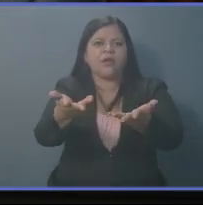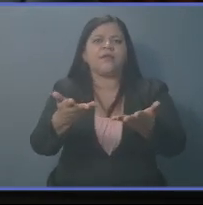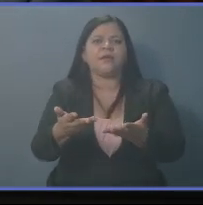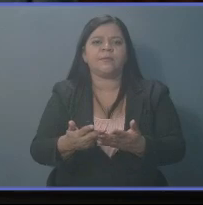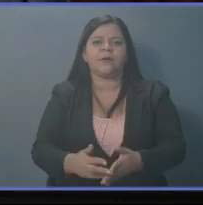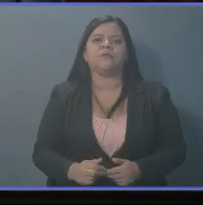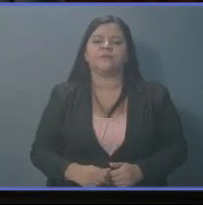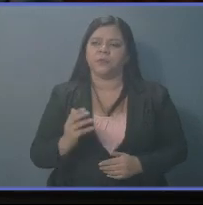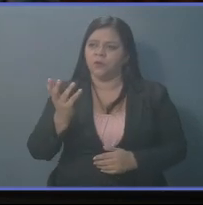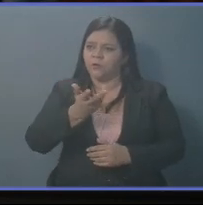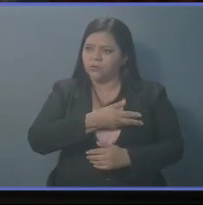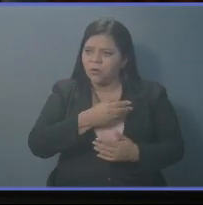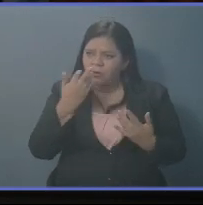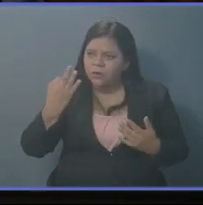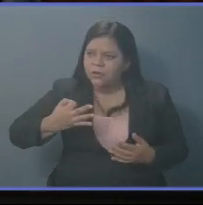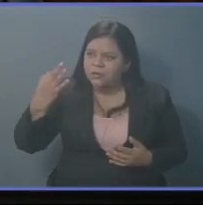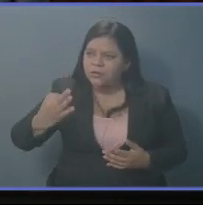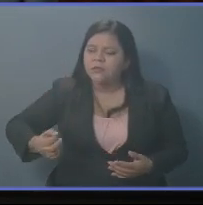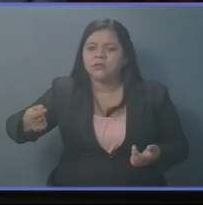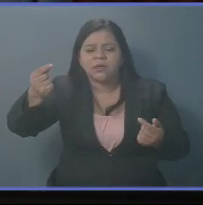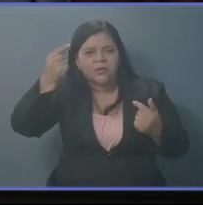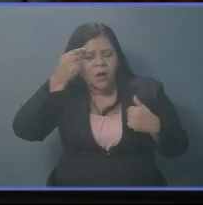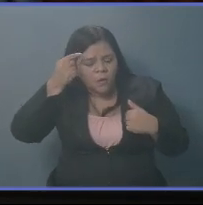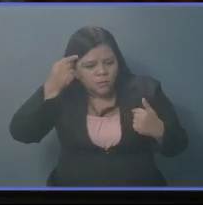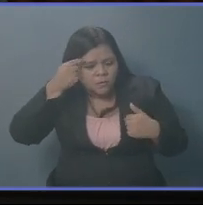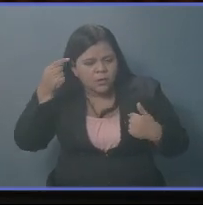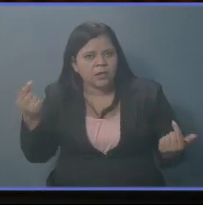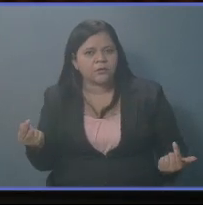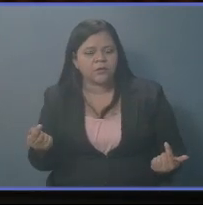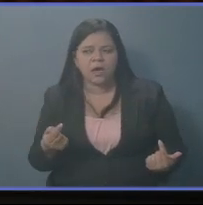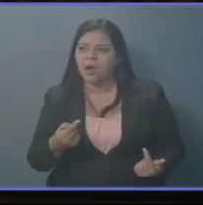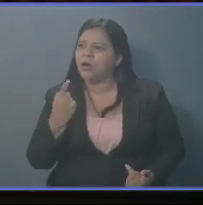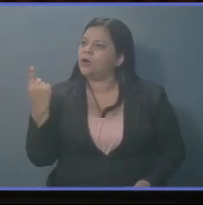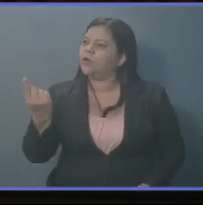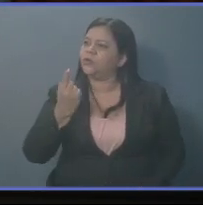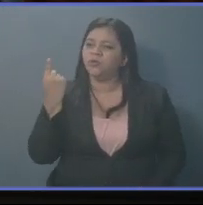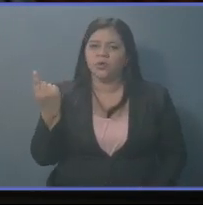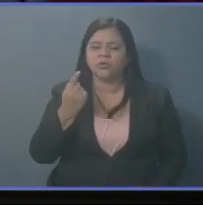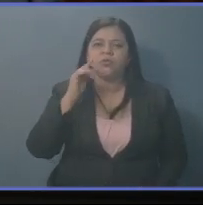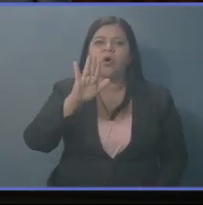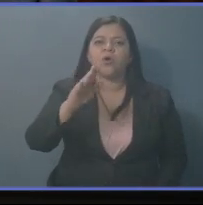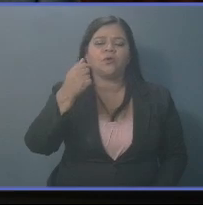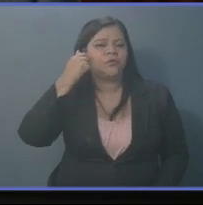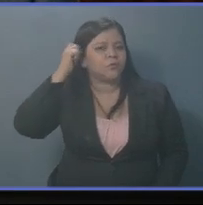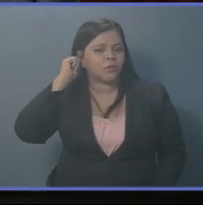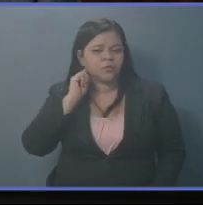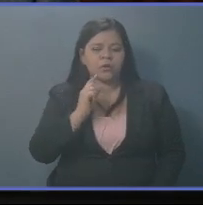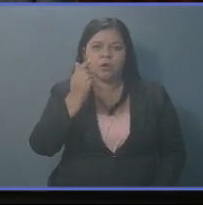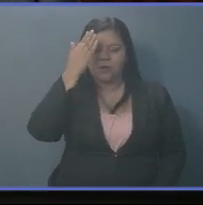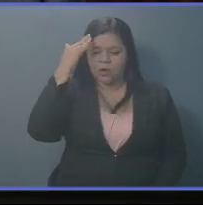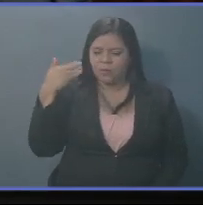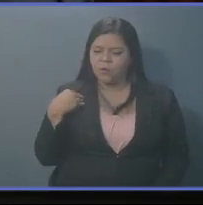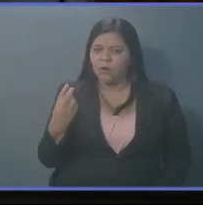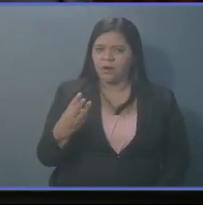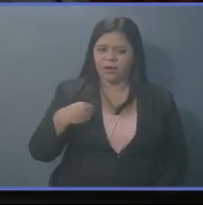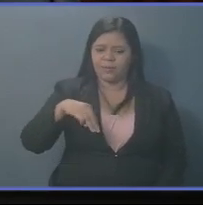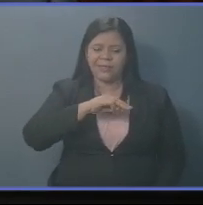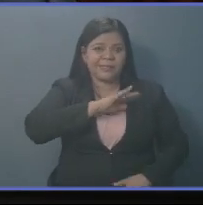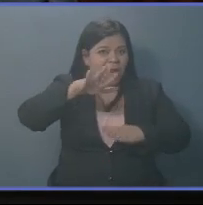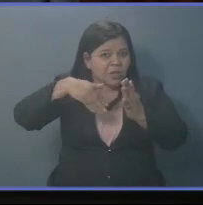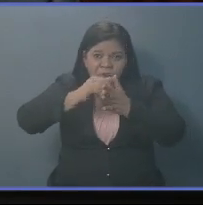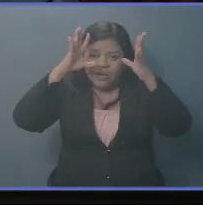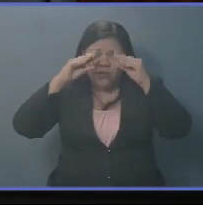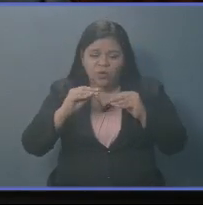Debemos de estar conscientes que no solamente sus ministros que han tuiteado toda la noche